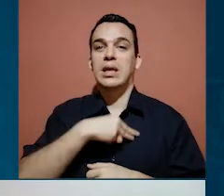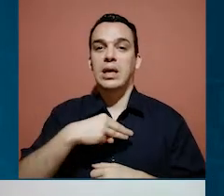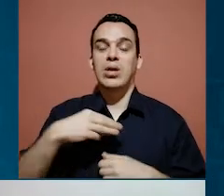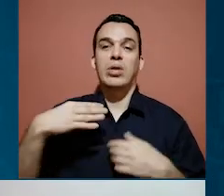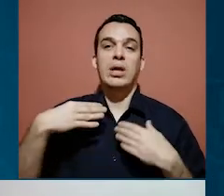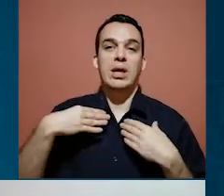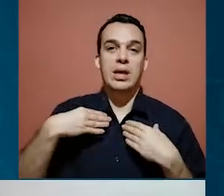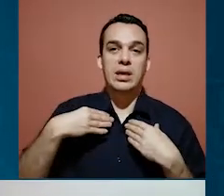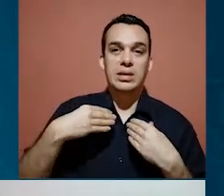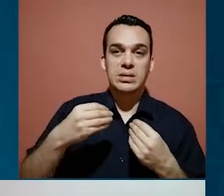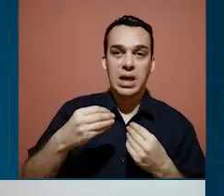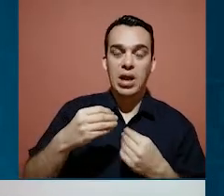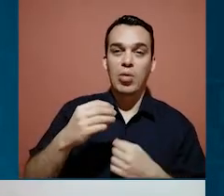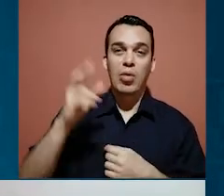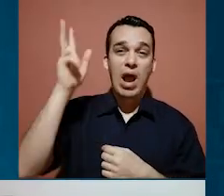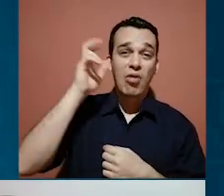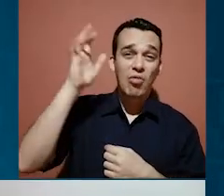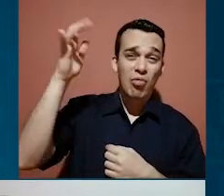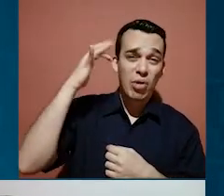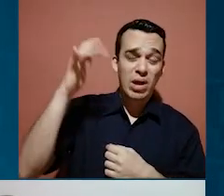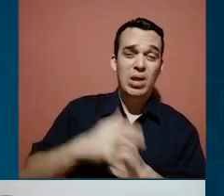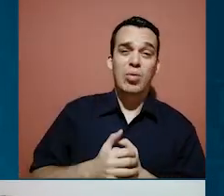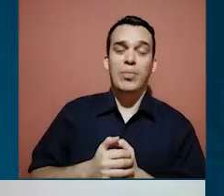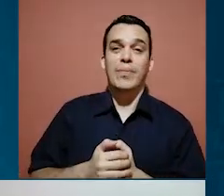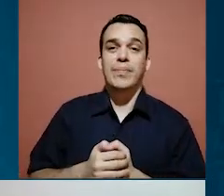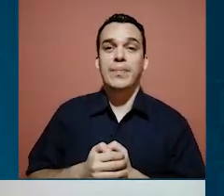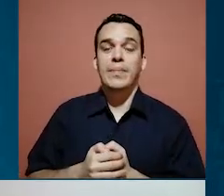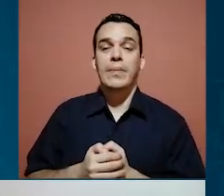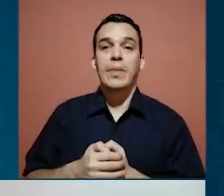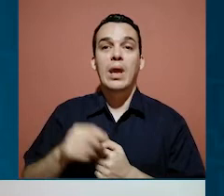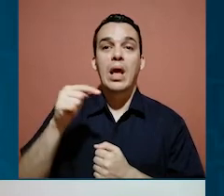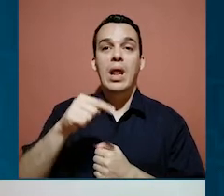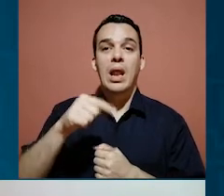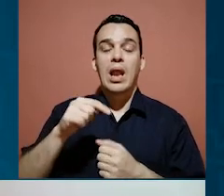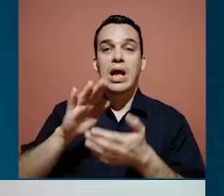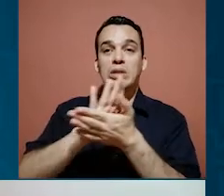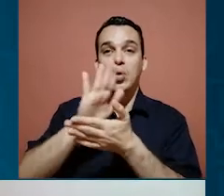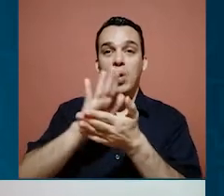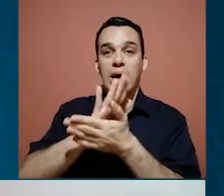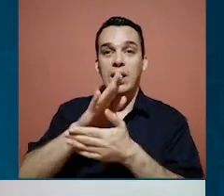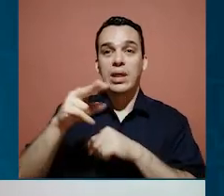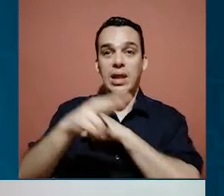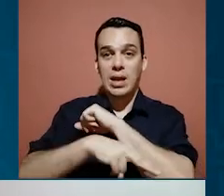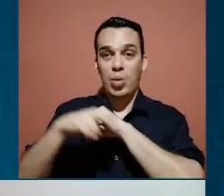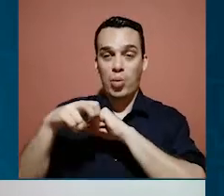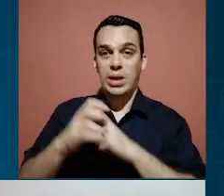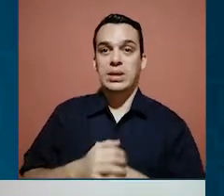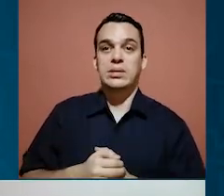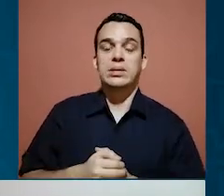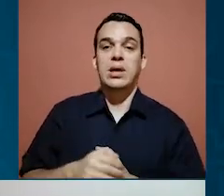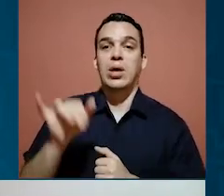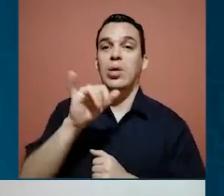Salud. Las hojas de delincuencia la dan en el juzgado, porque en la Contraloría nos llaman para todo este tipo de situaciones,